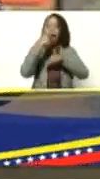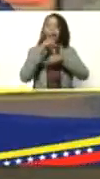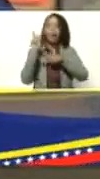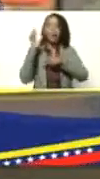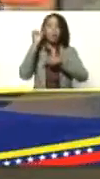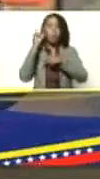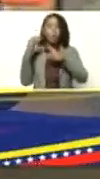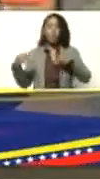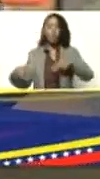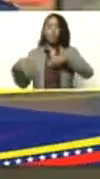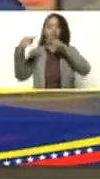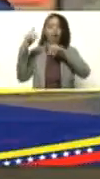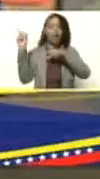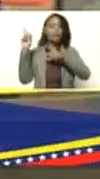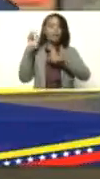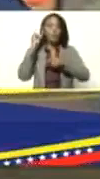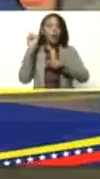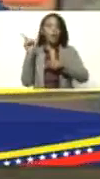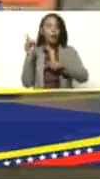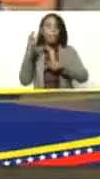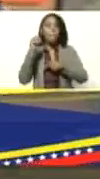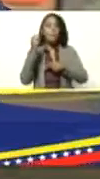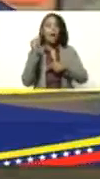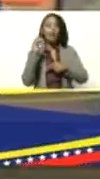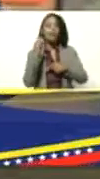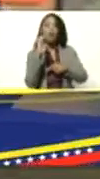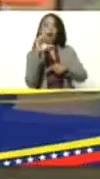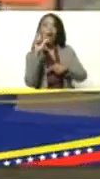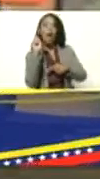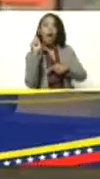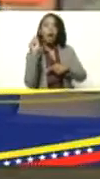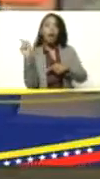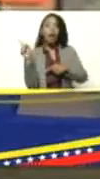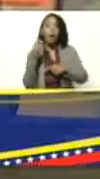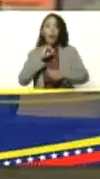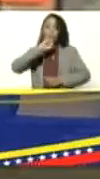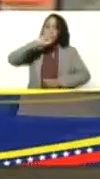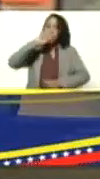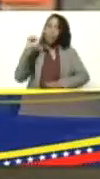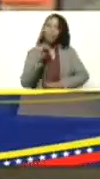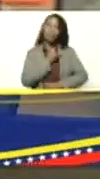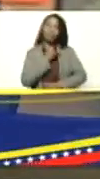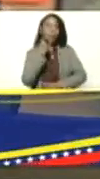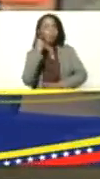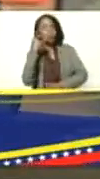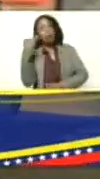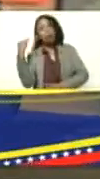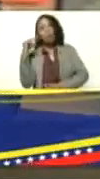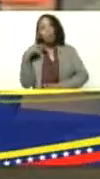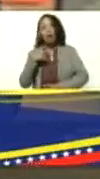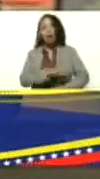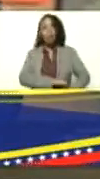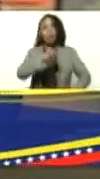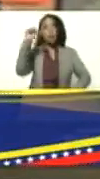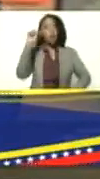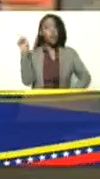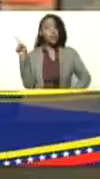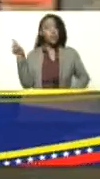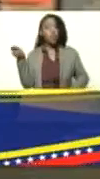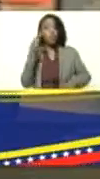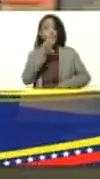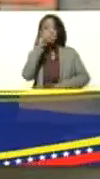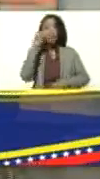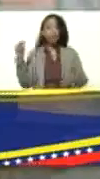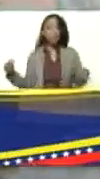mujer esa mujer era Manuela Sáenz el amor del libertador 200 años del encuentro